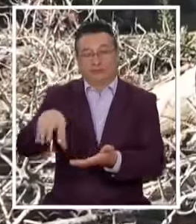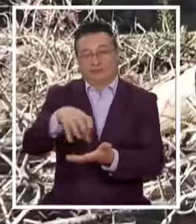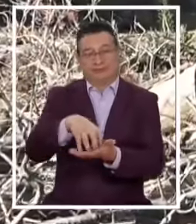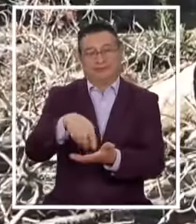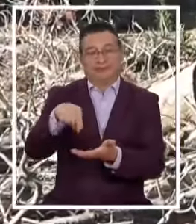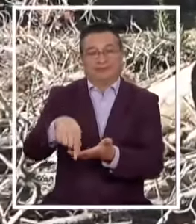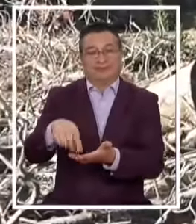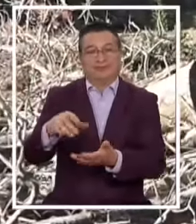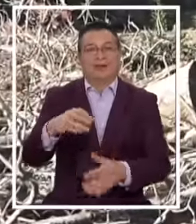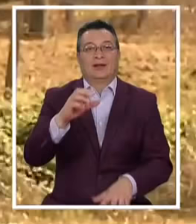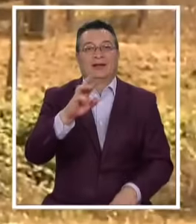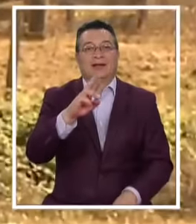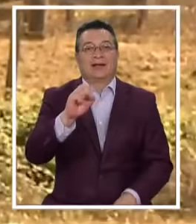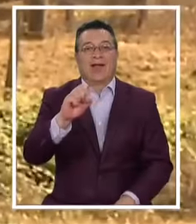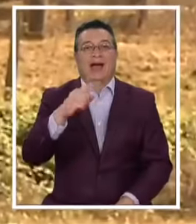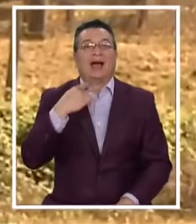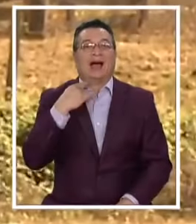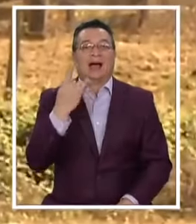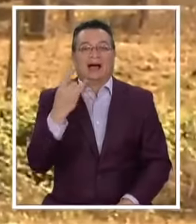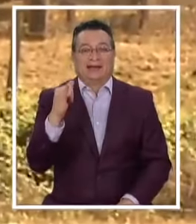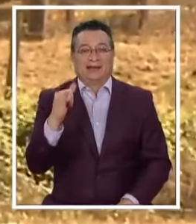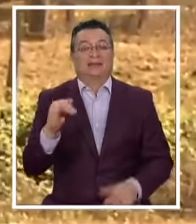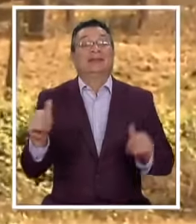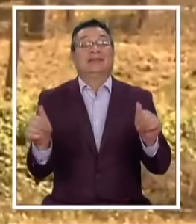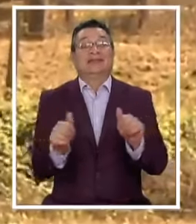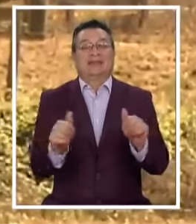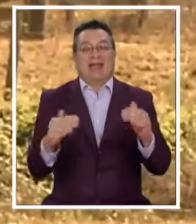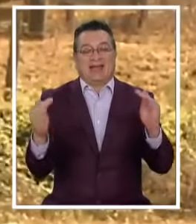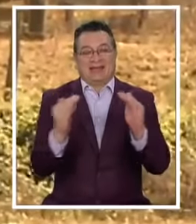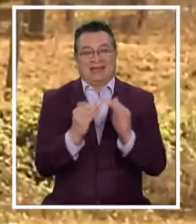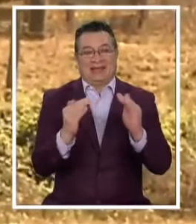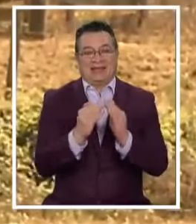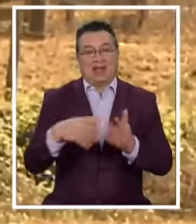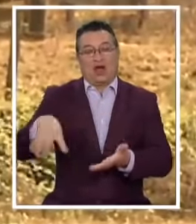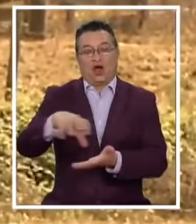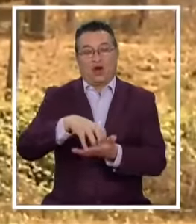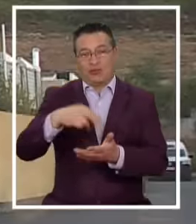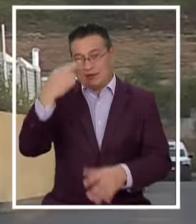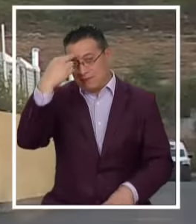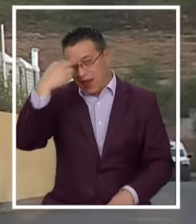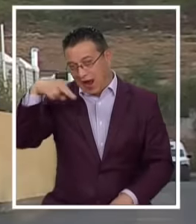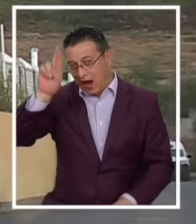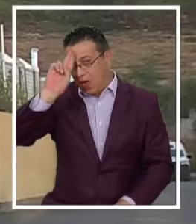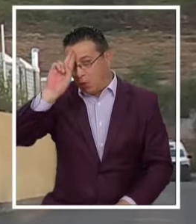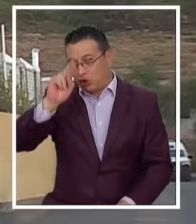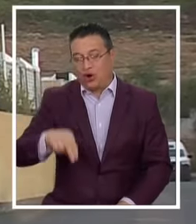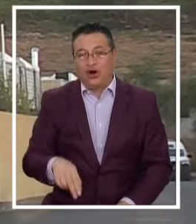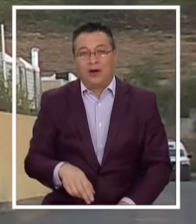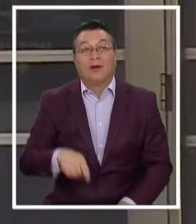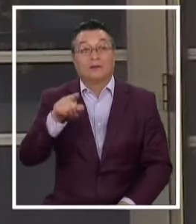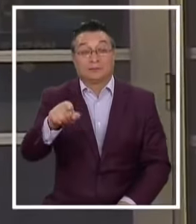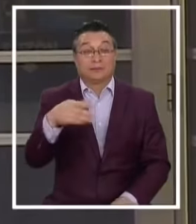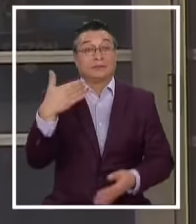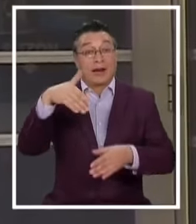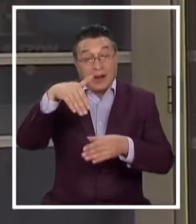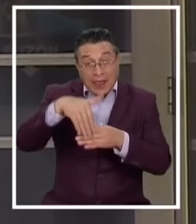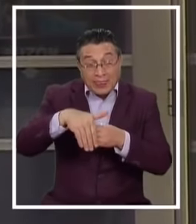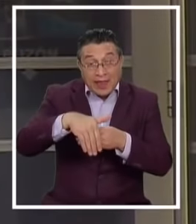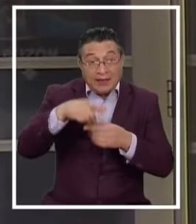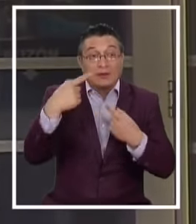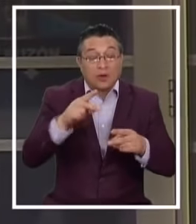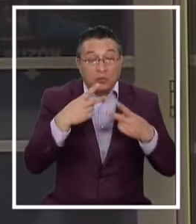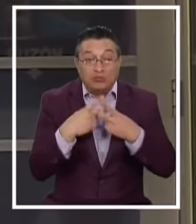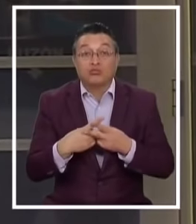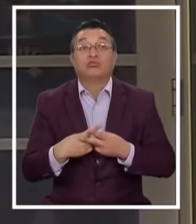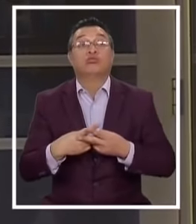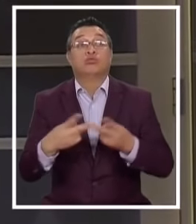De Raqui Ahí muy cerca De su casa En el sector Caribrun En la comuna De Arauco Durante esta tarde Se conoce Entonces A través De una